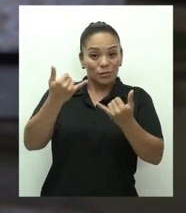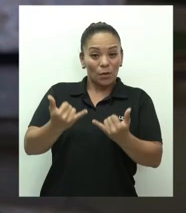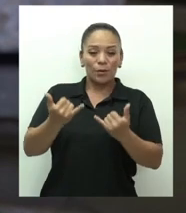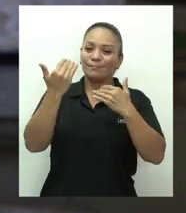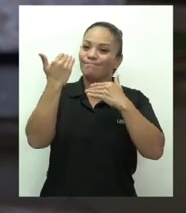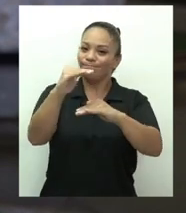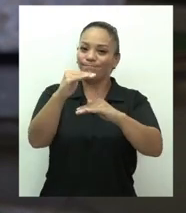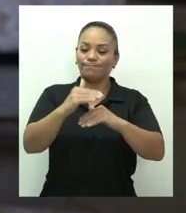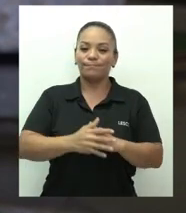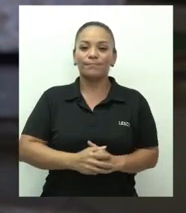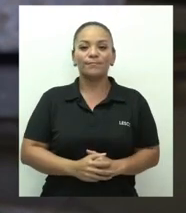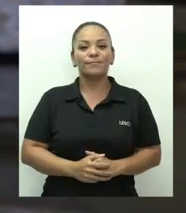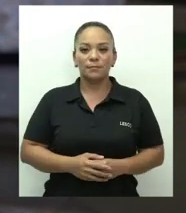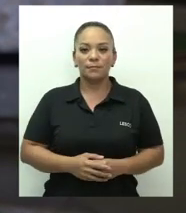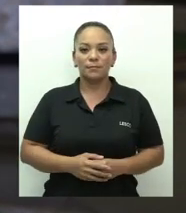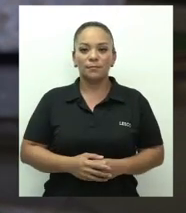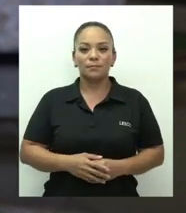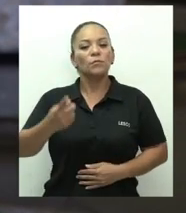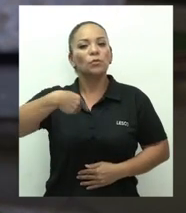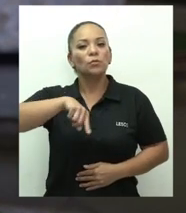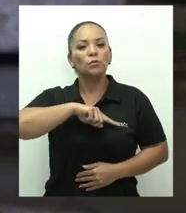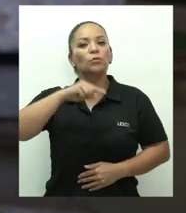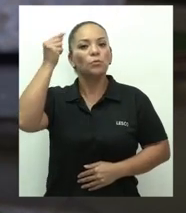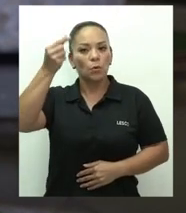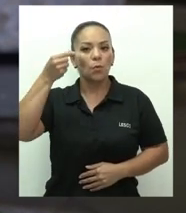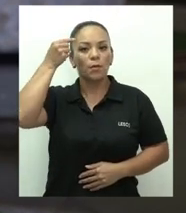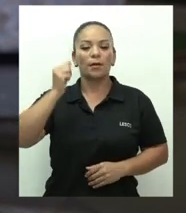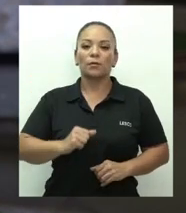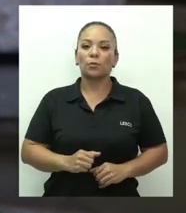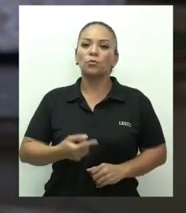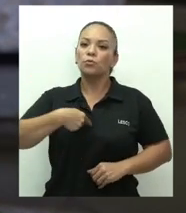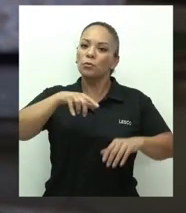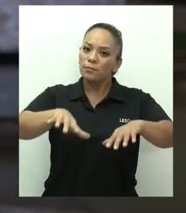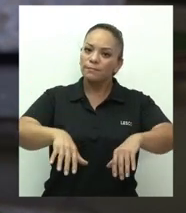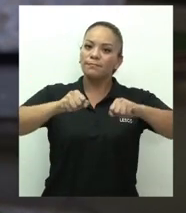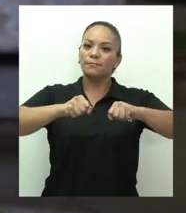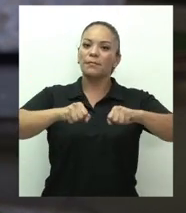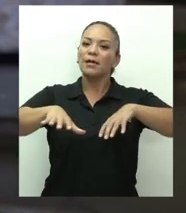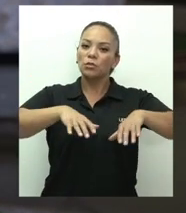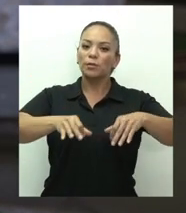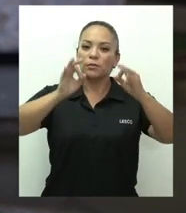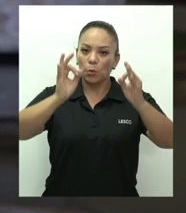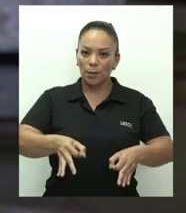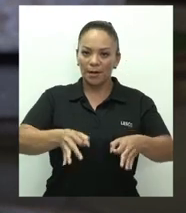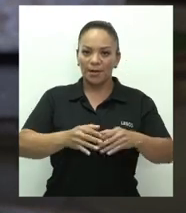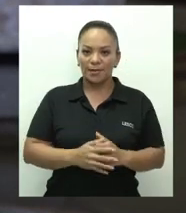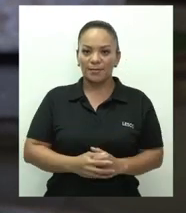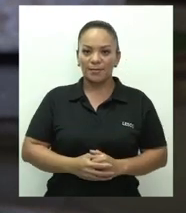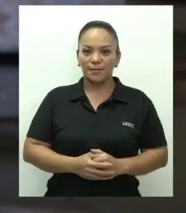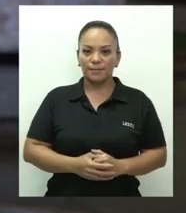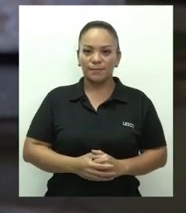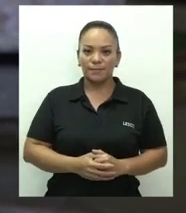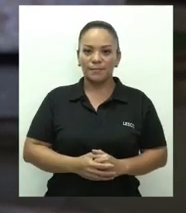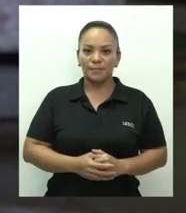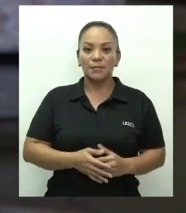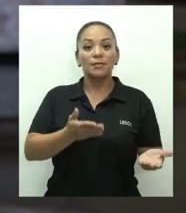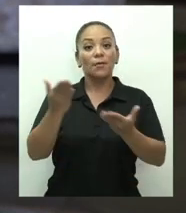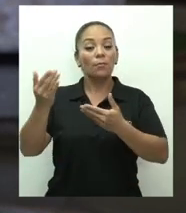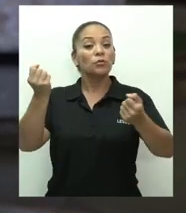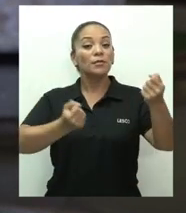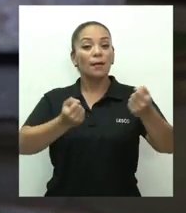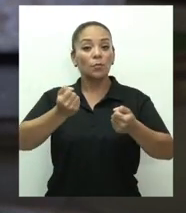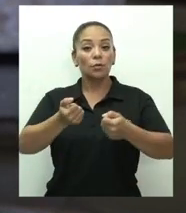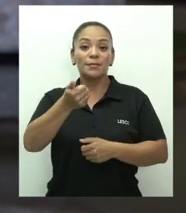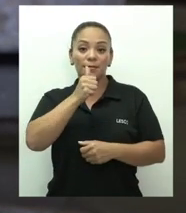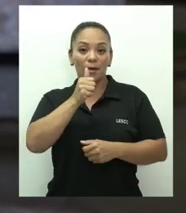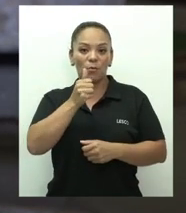momentos. Como Gobierno, tomamos acciones concretas y eficaces. Llevamos camiones cisterna a las comunidades